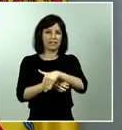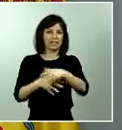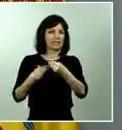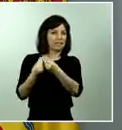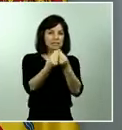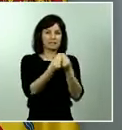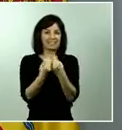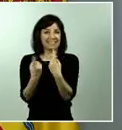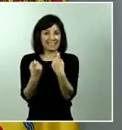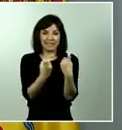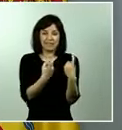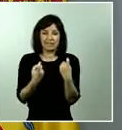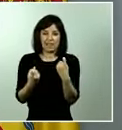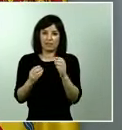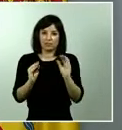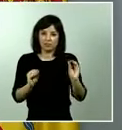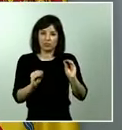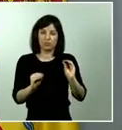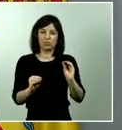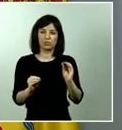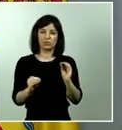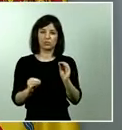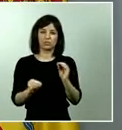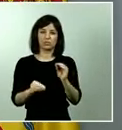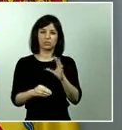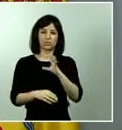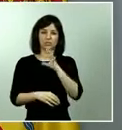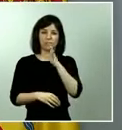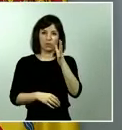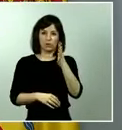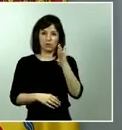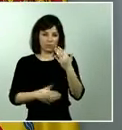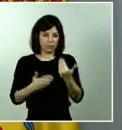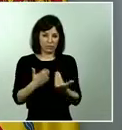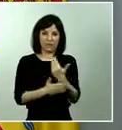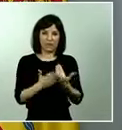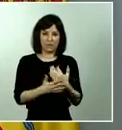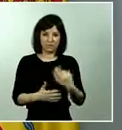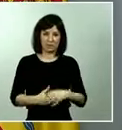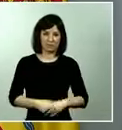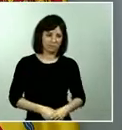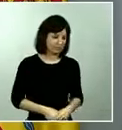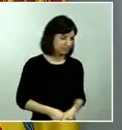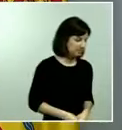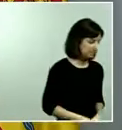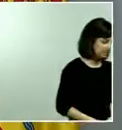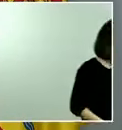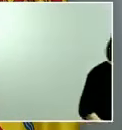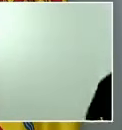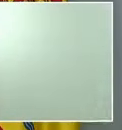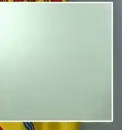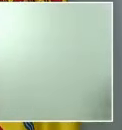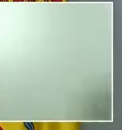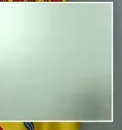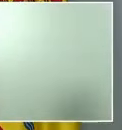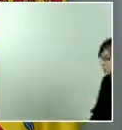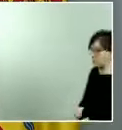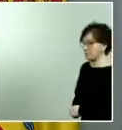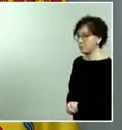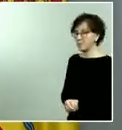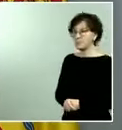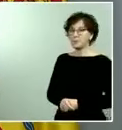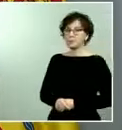necesitan materializar el día a día. Y, finalmente, también, igualmente, que se protege de las